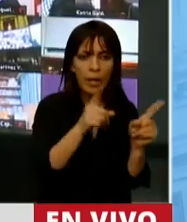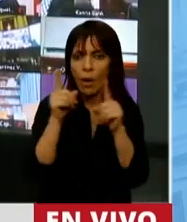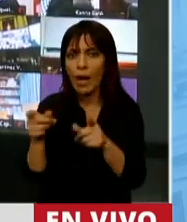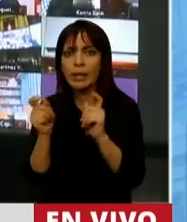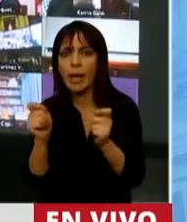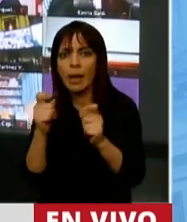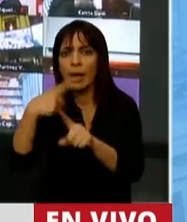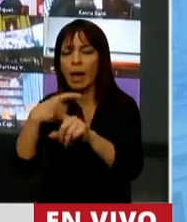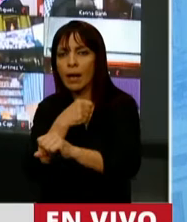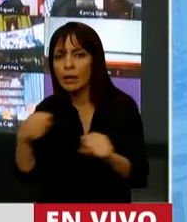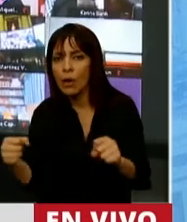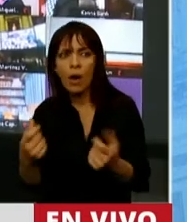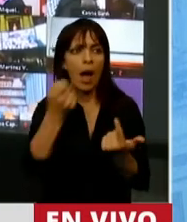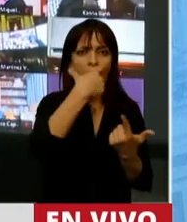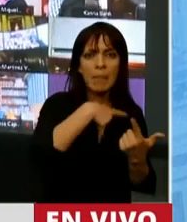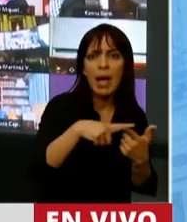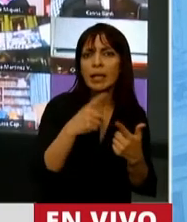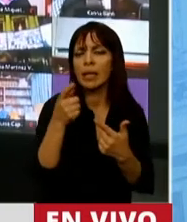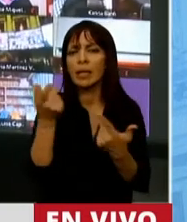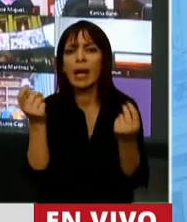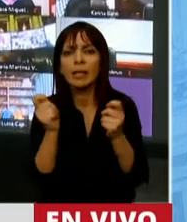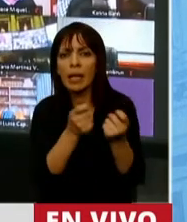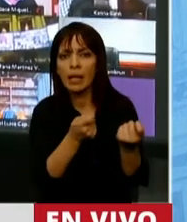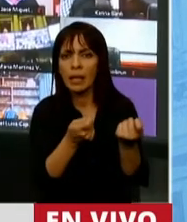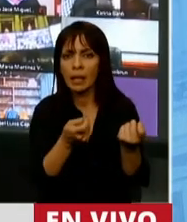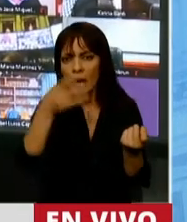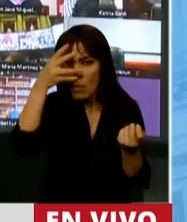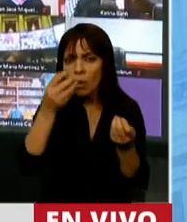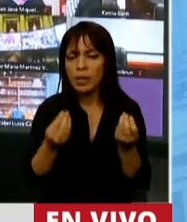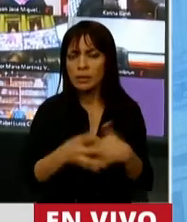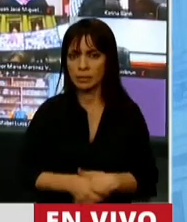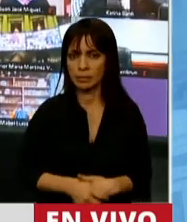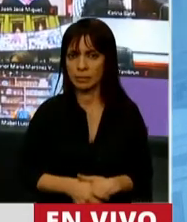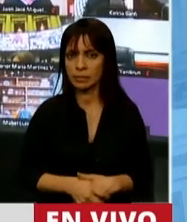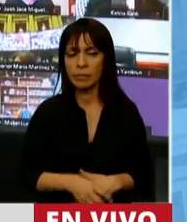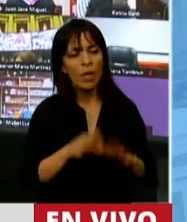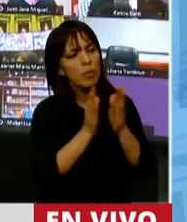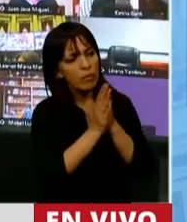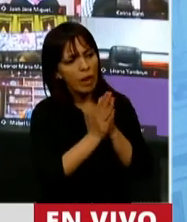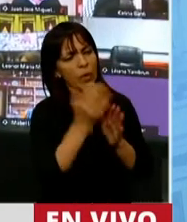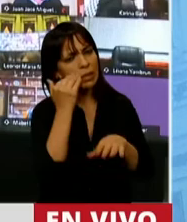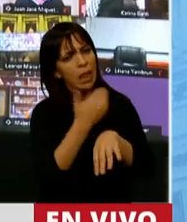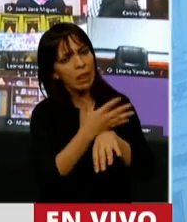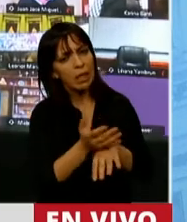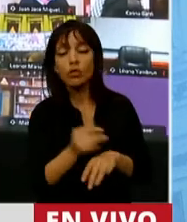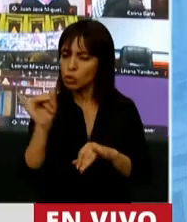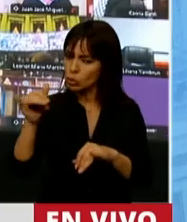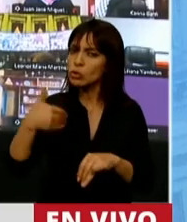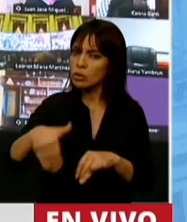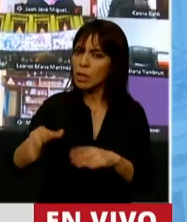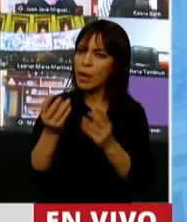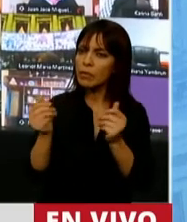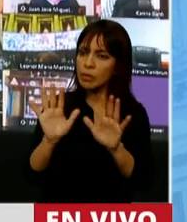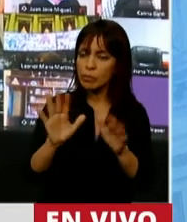Elisa Carrió? ¿A Macri? Diputado, le pido, por favor, ya lleva dos minutos, Hay termino, hay